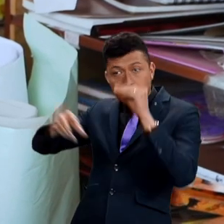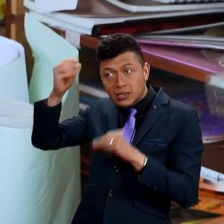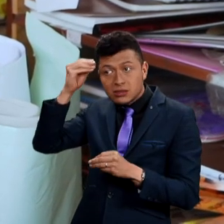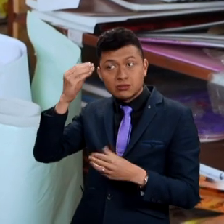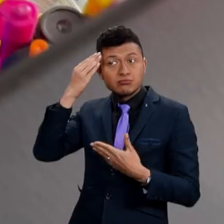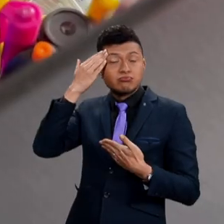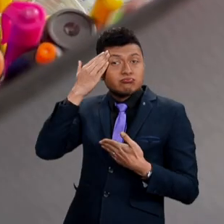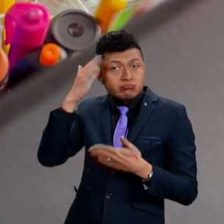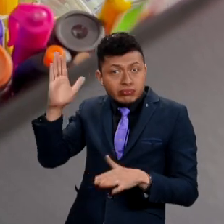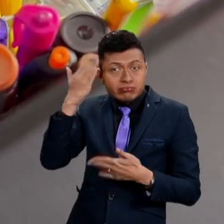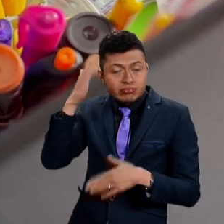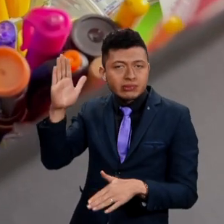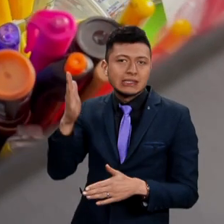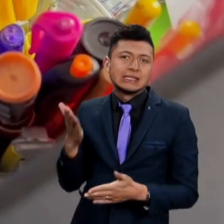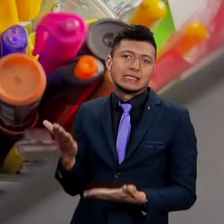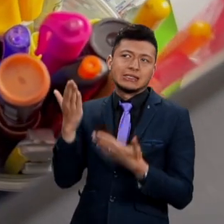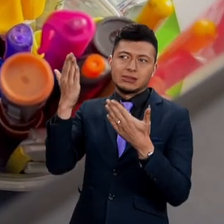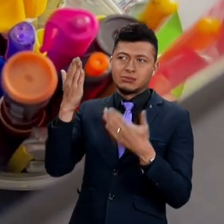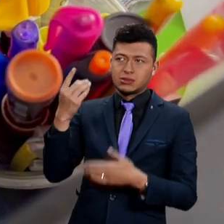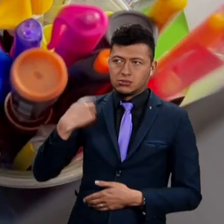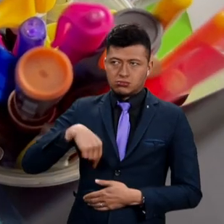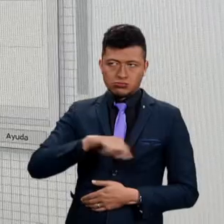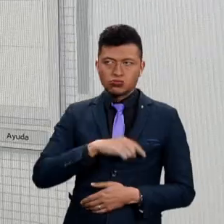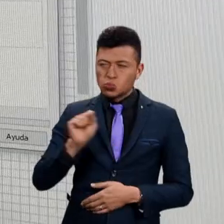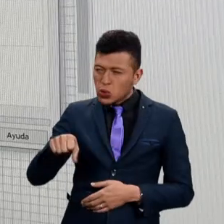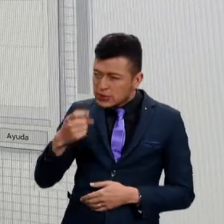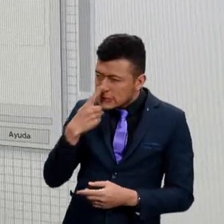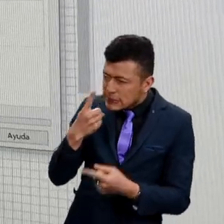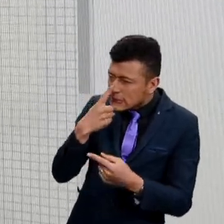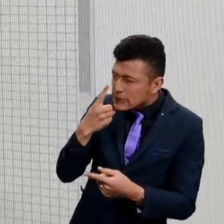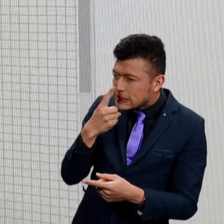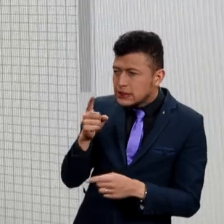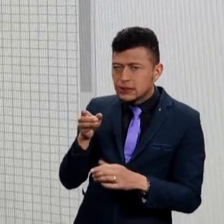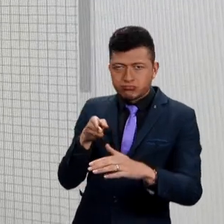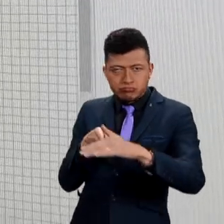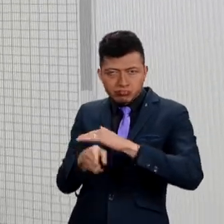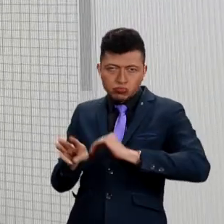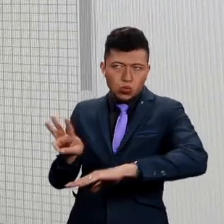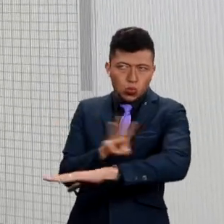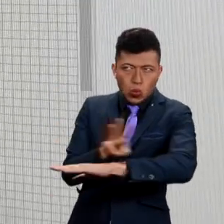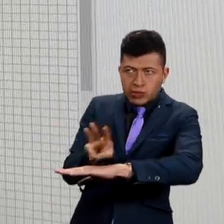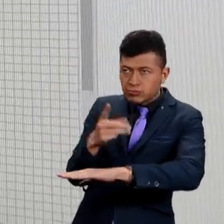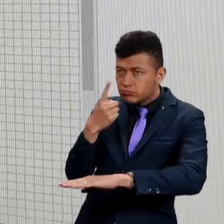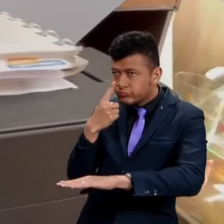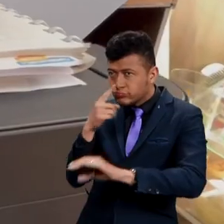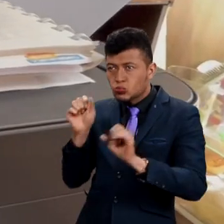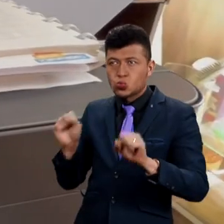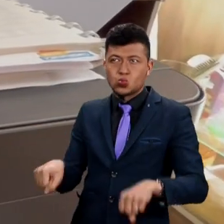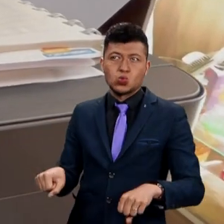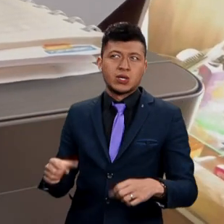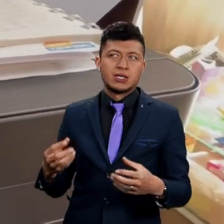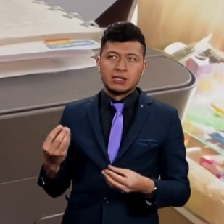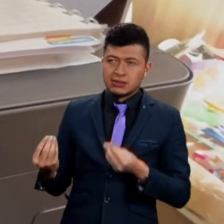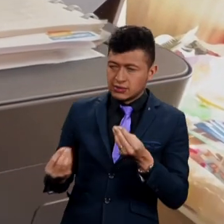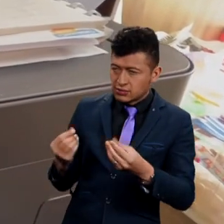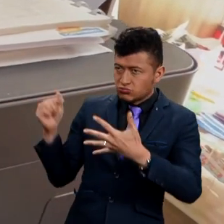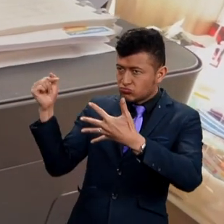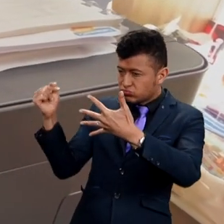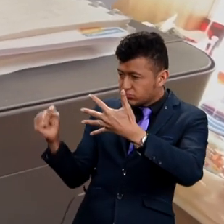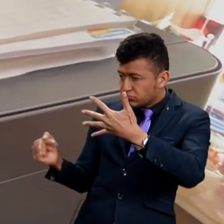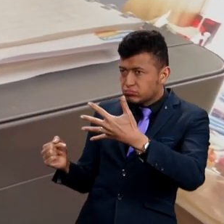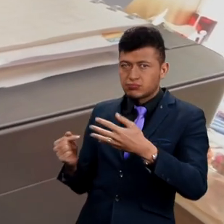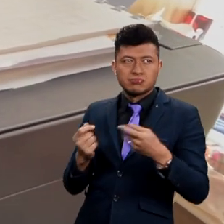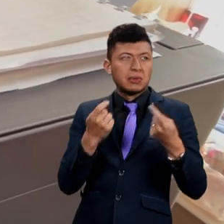de aprender, de saber como todo lo que uno puede explorar con una página web, de todo lo que uno puede